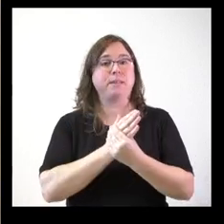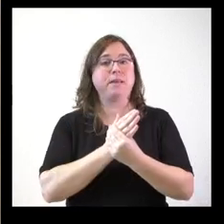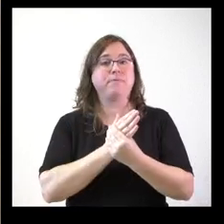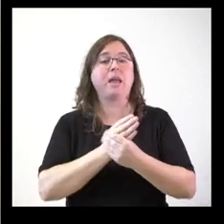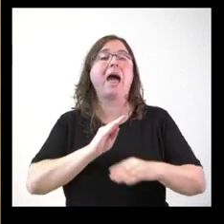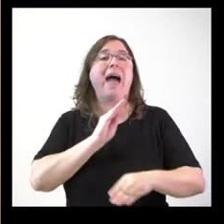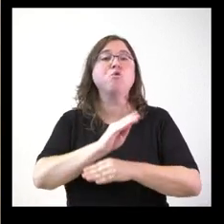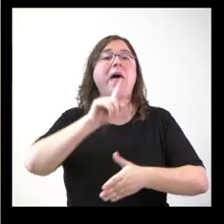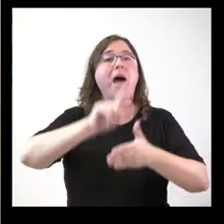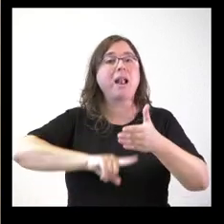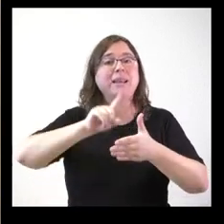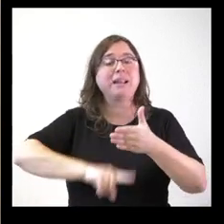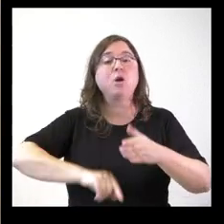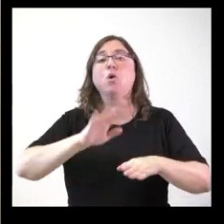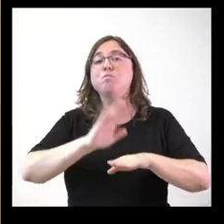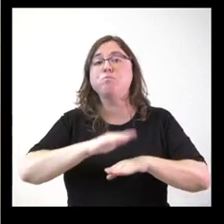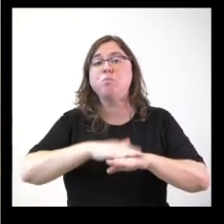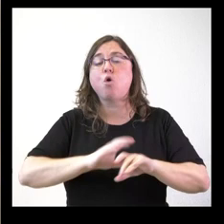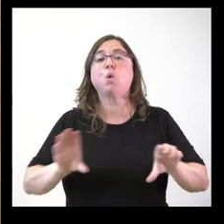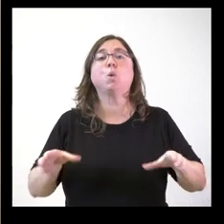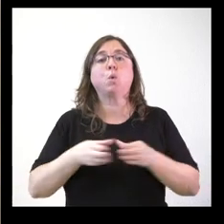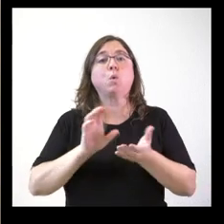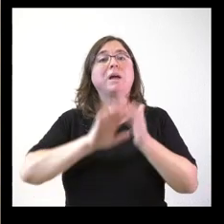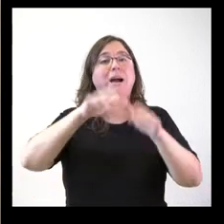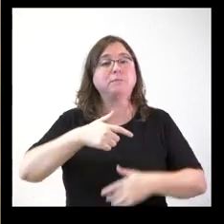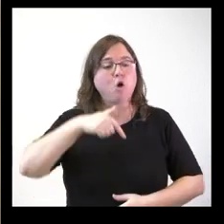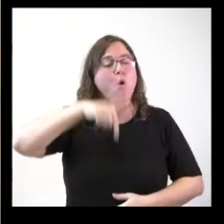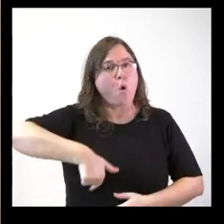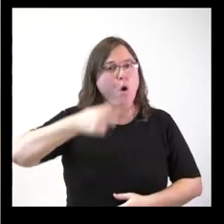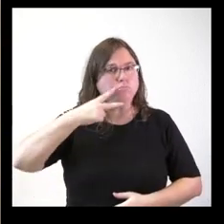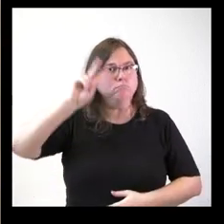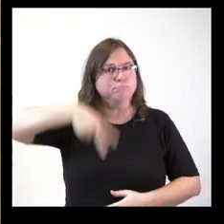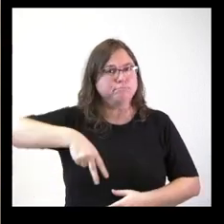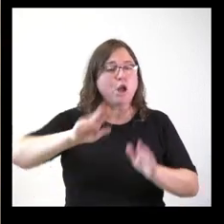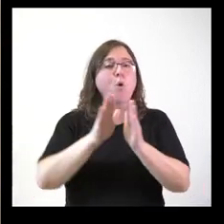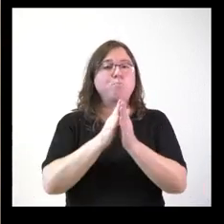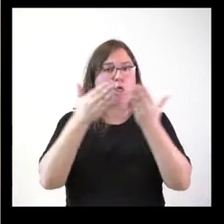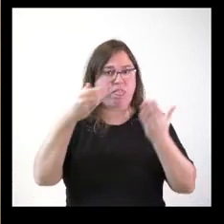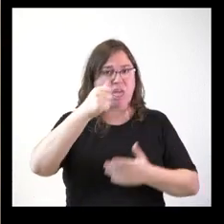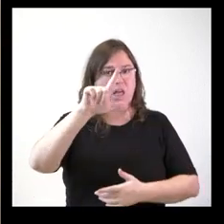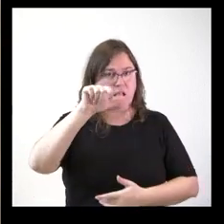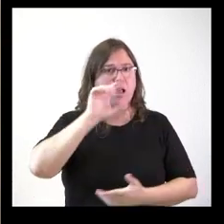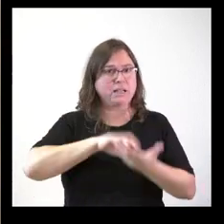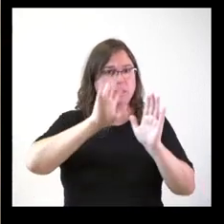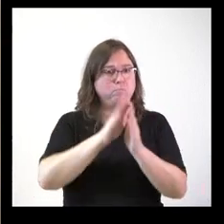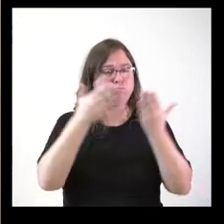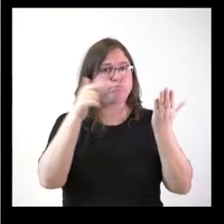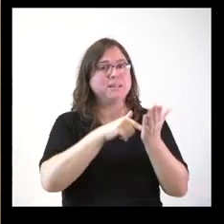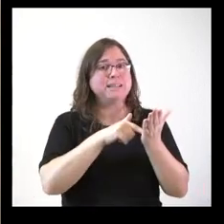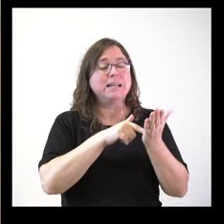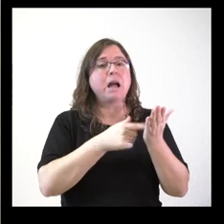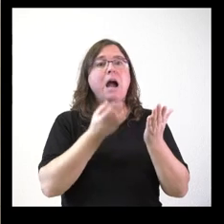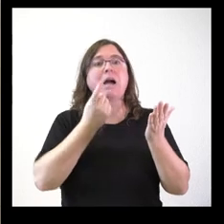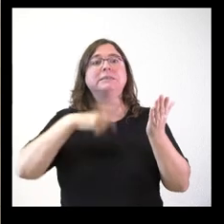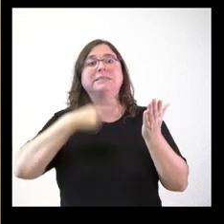ayudas del alquiler, es porque la Junta ha reconocido hoy, a través del Boletín Oficial de Castilla y León, que se les habían quedado